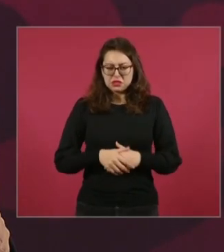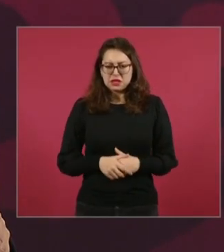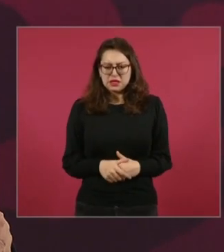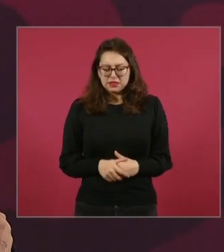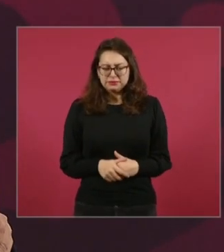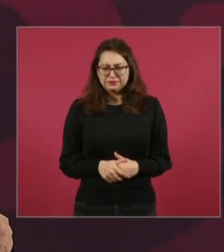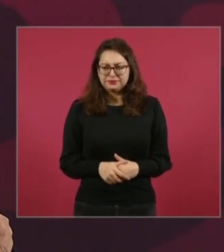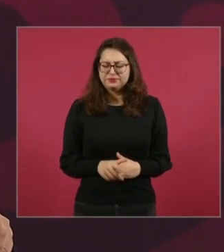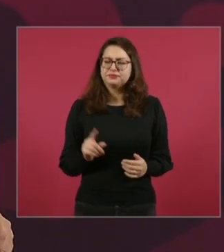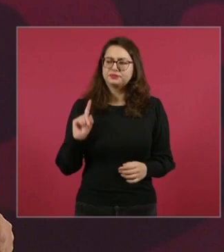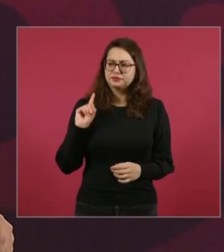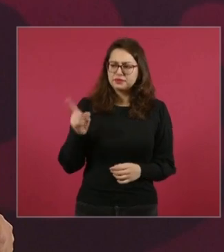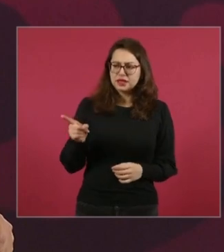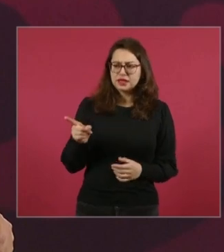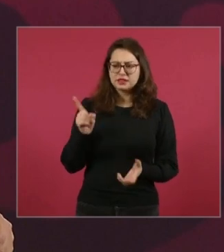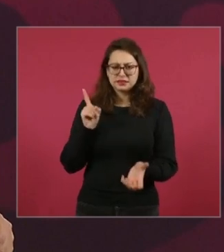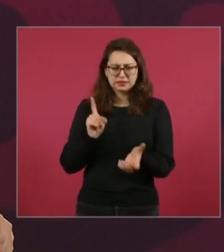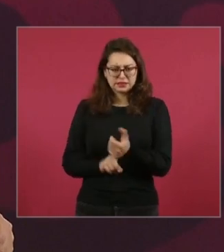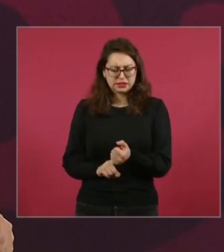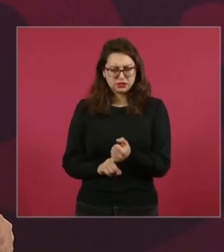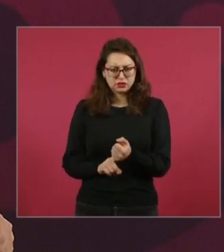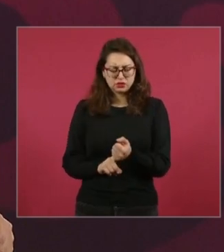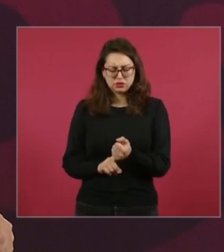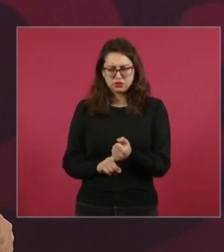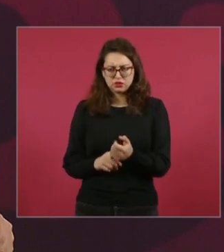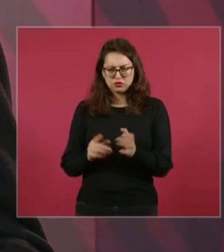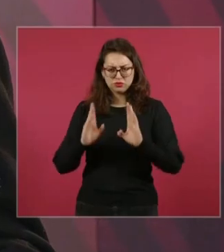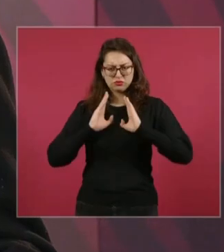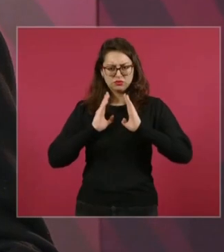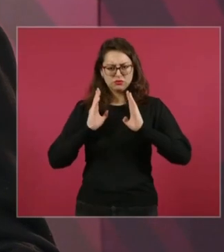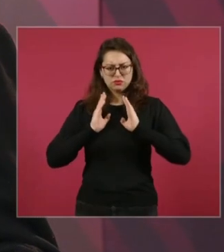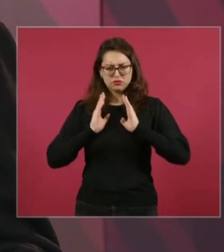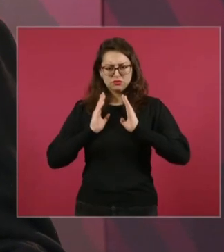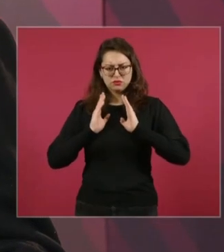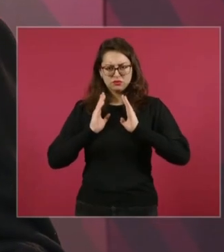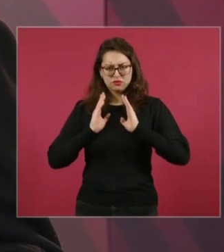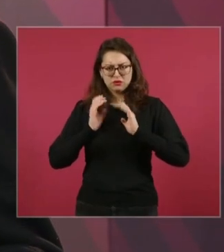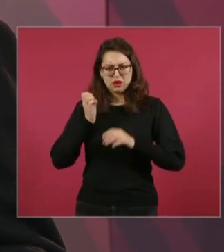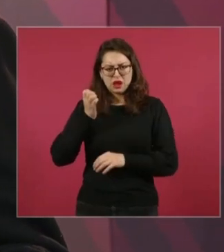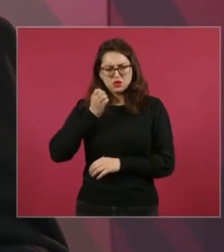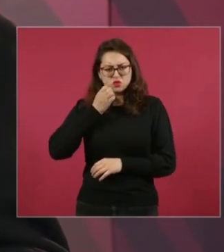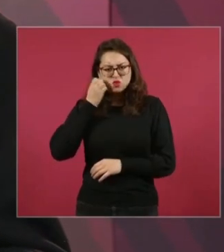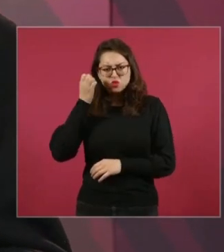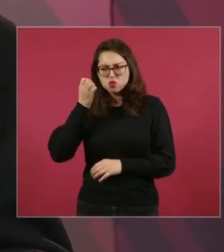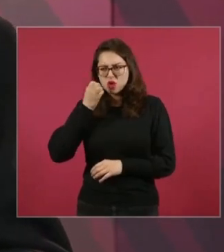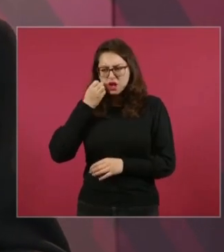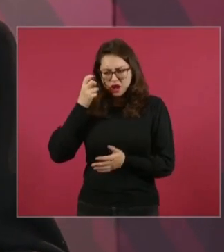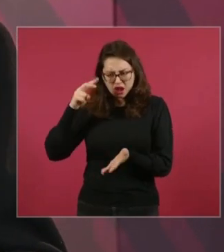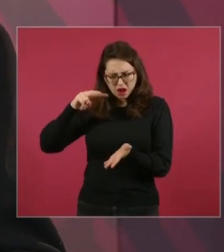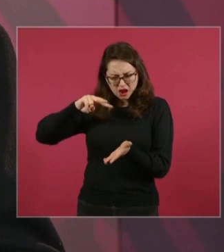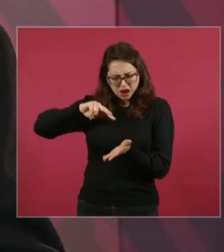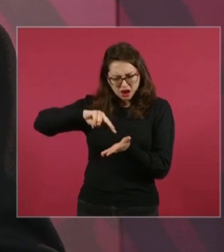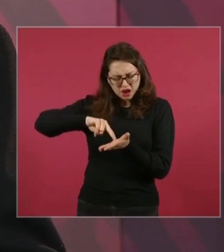de ingeniería, de un grupo de ingenieros